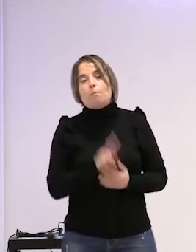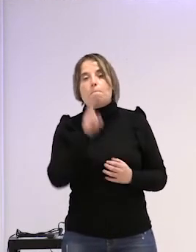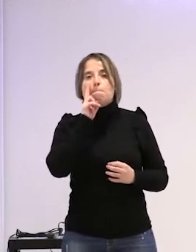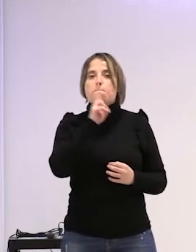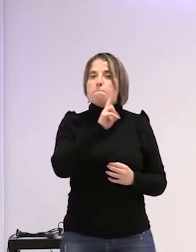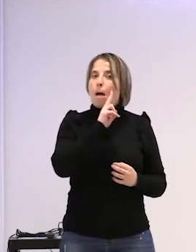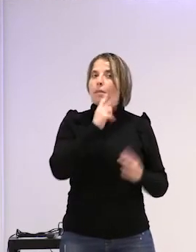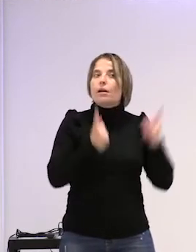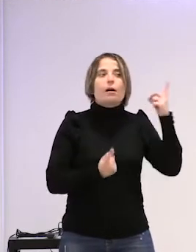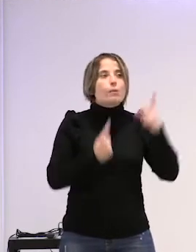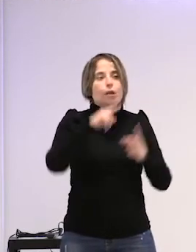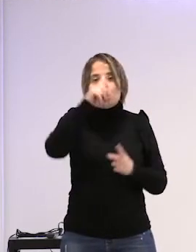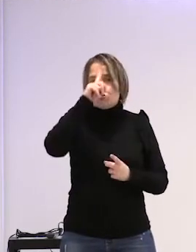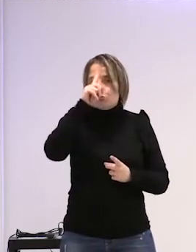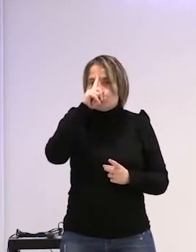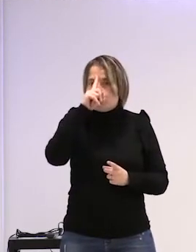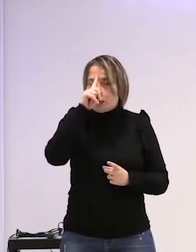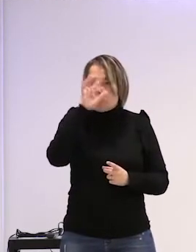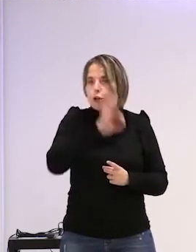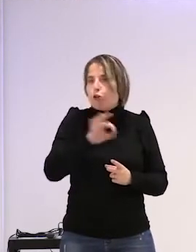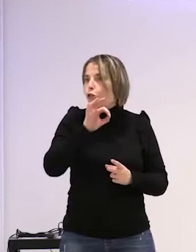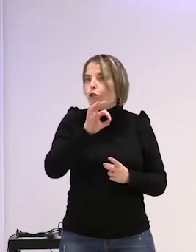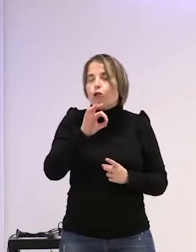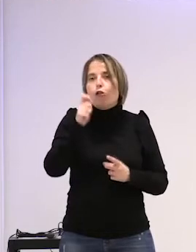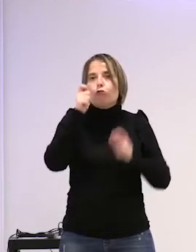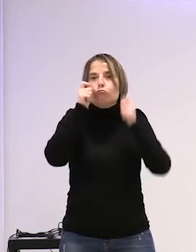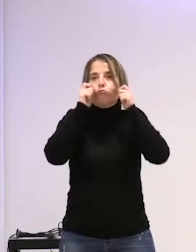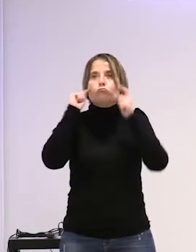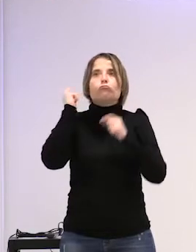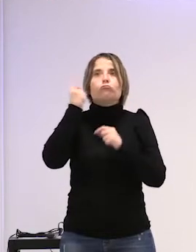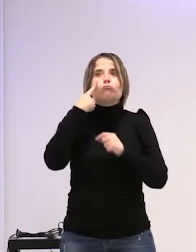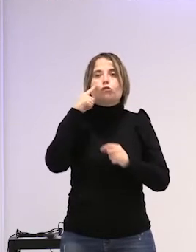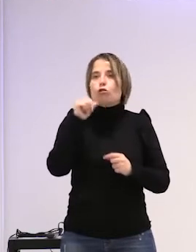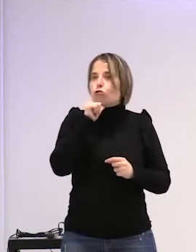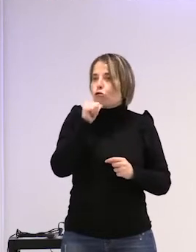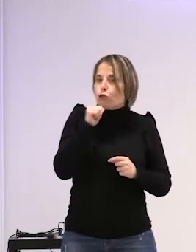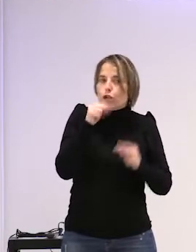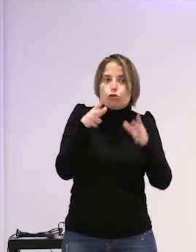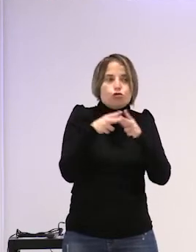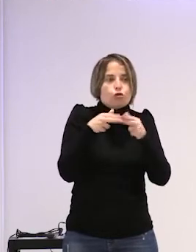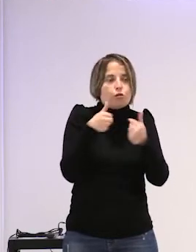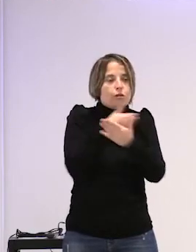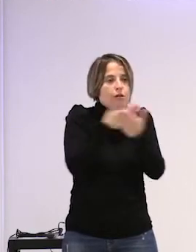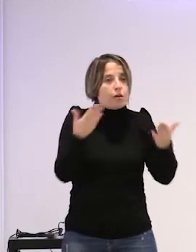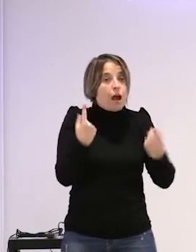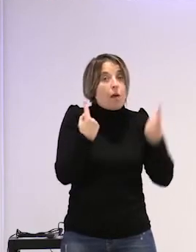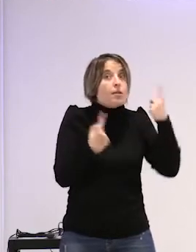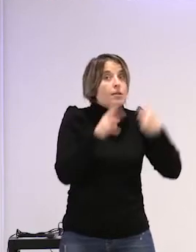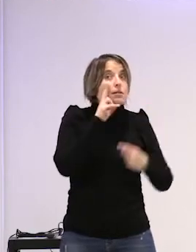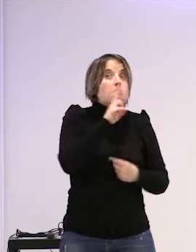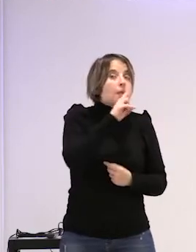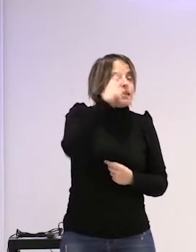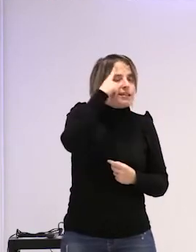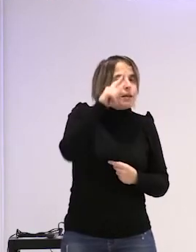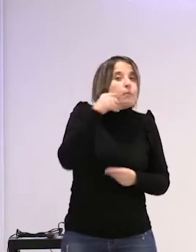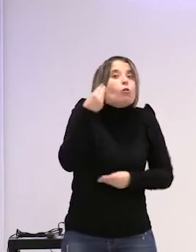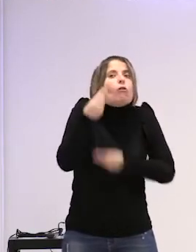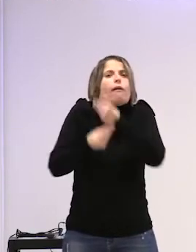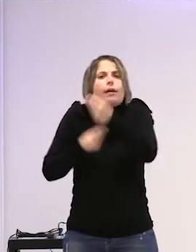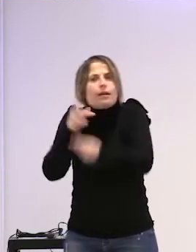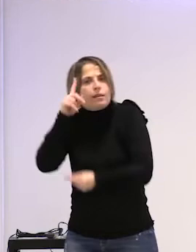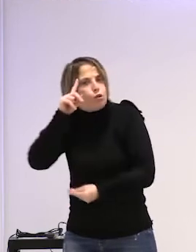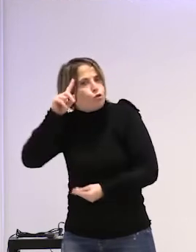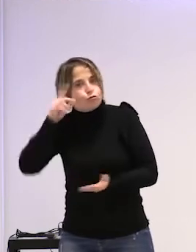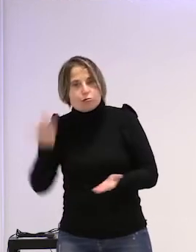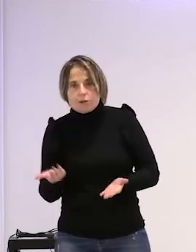no sabe no quiere enterarse como el resto de la sociedad a veces la madre sabe y no sabe qué hacer a veces